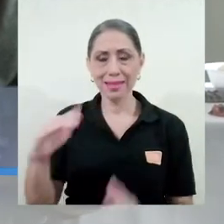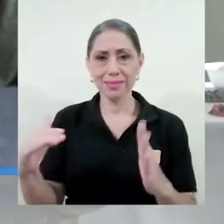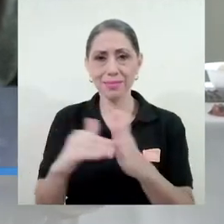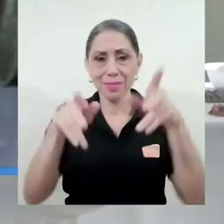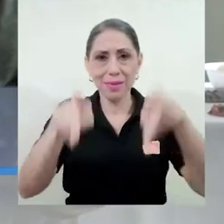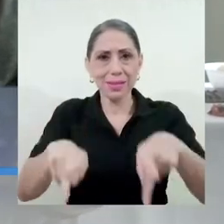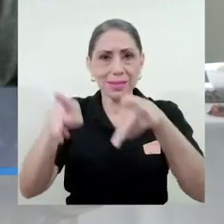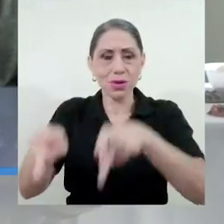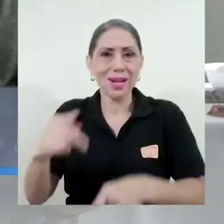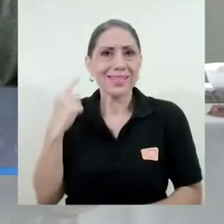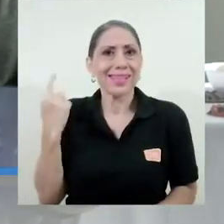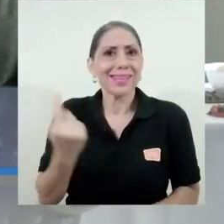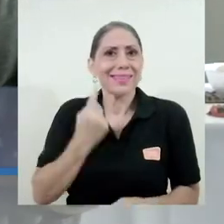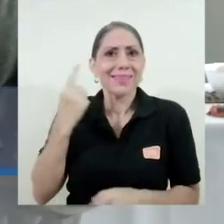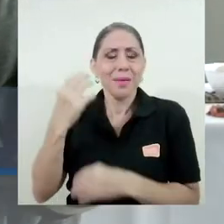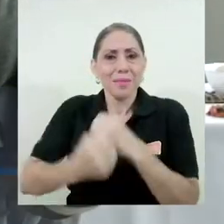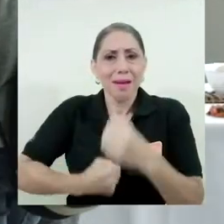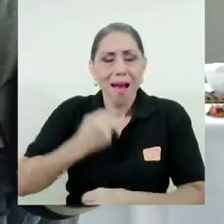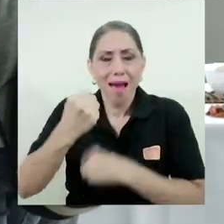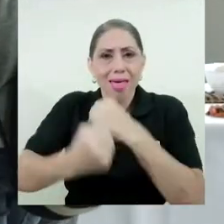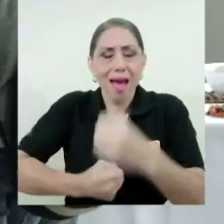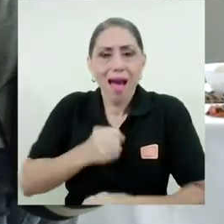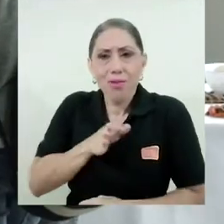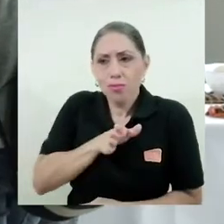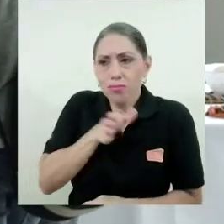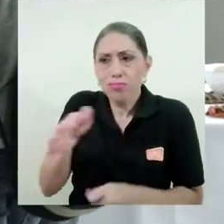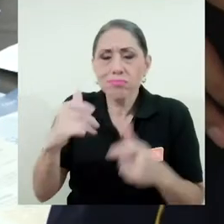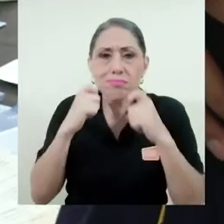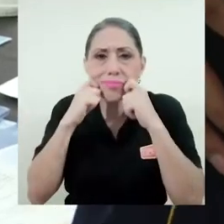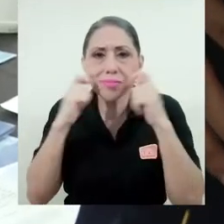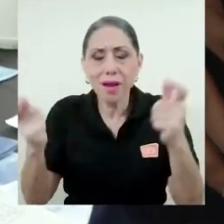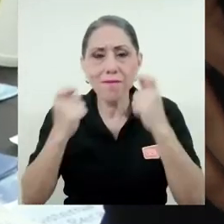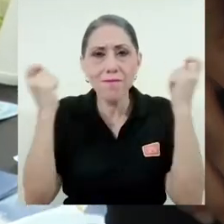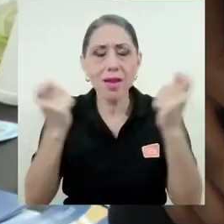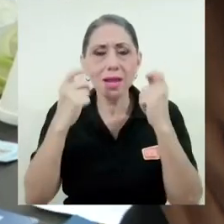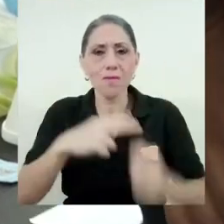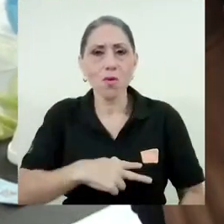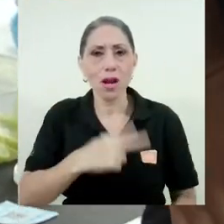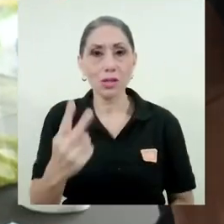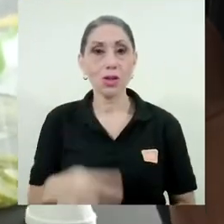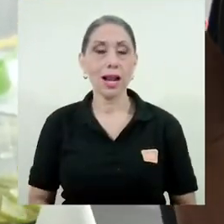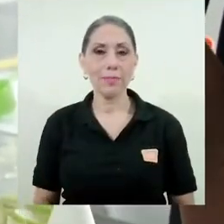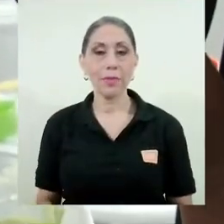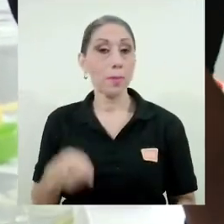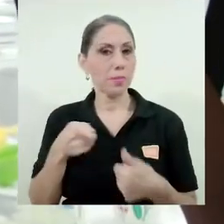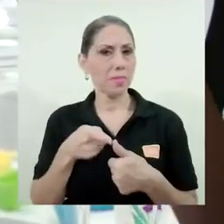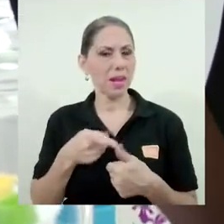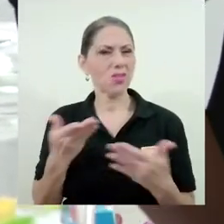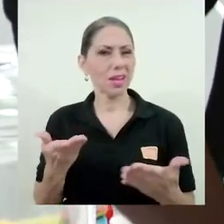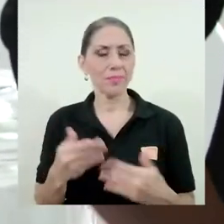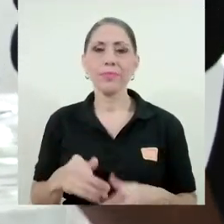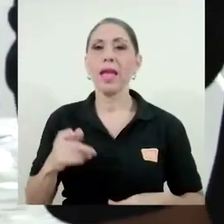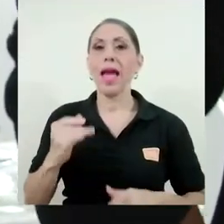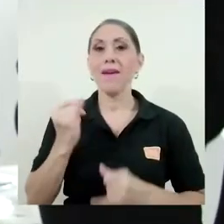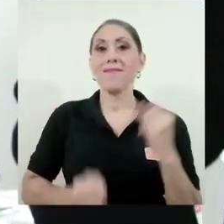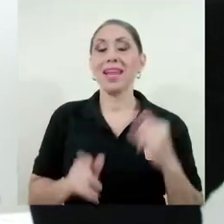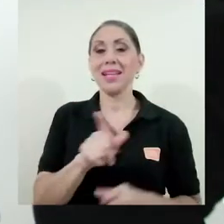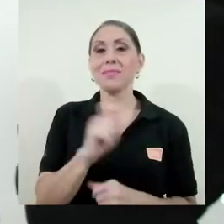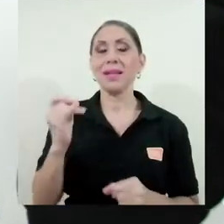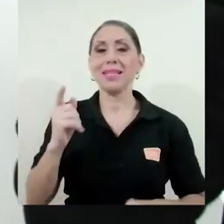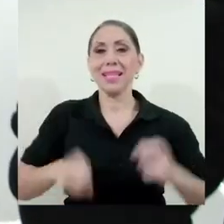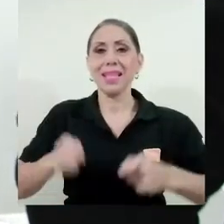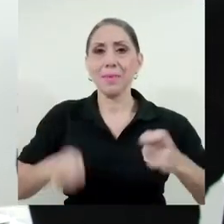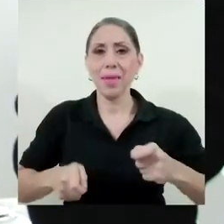personas que se acercan a la Feria Vocacional cada año. En primera instancia, a finales de septiembre se habilitará un